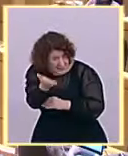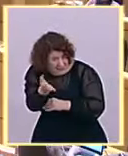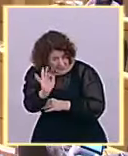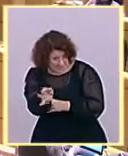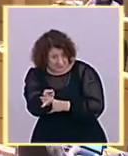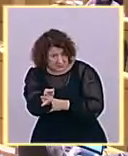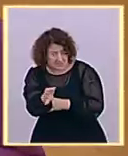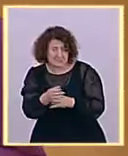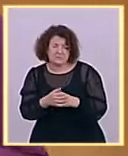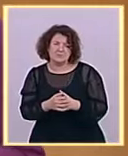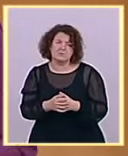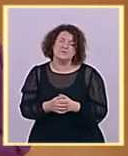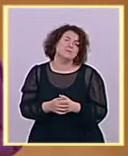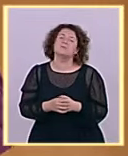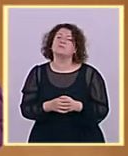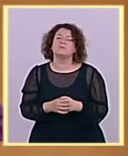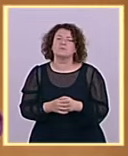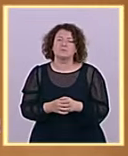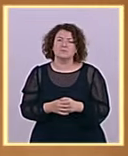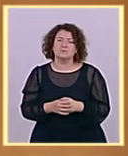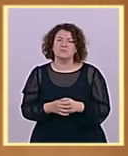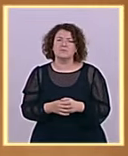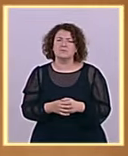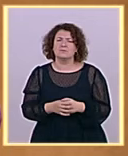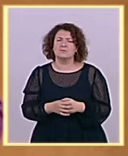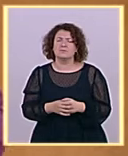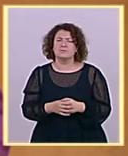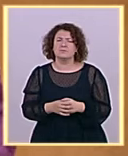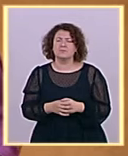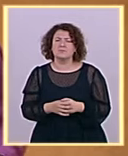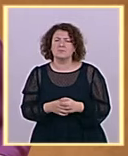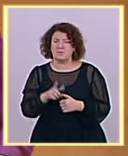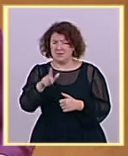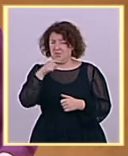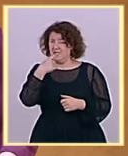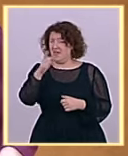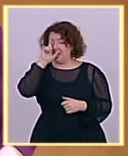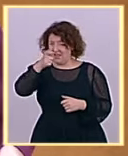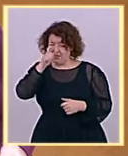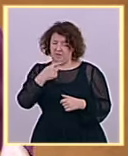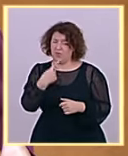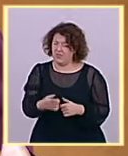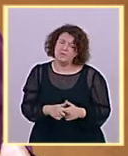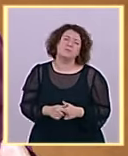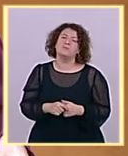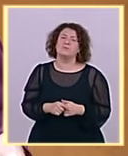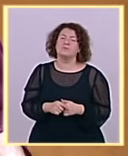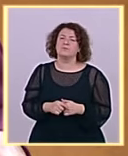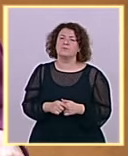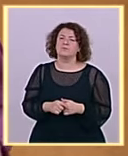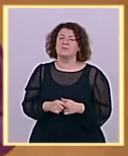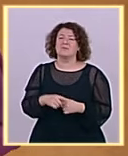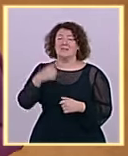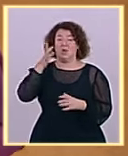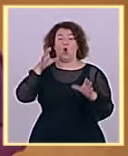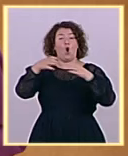¿Usted está diciendo, señor Feijóo, que un Ejecutivo elegido democráticamente no tiene la capacidad de poner en